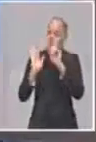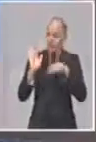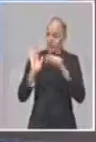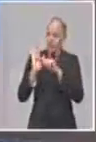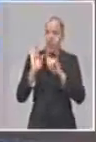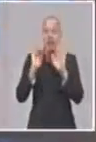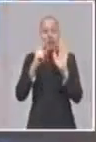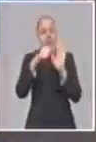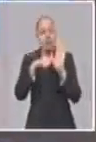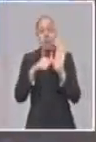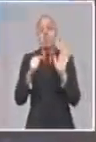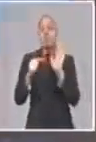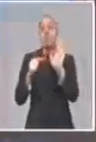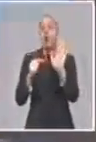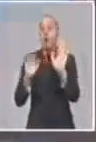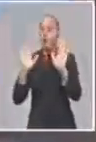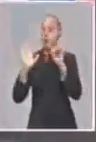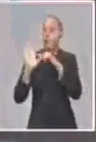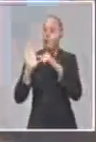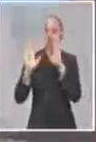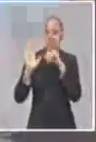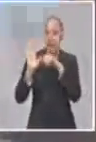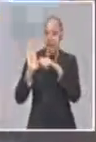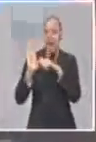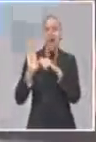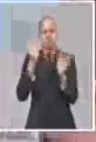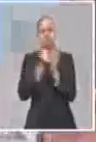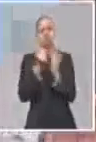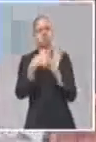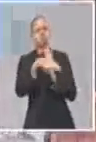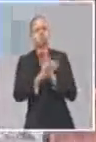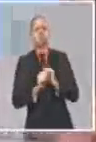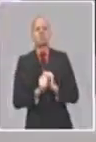se puede incurrir como cuenta propista, pues bueno, tú tienes aprobado ese proyecto y puedes hacer más de una cosa.